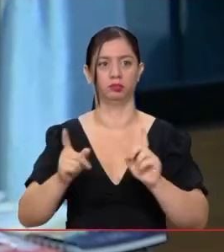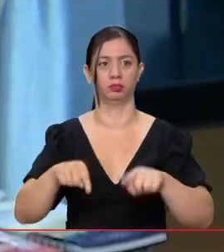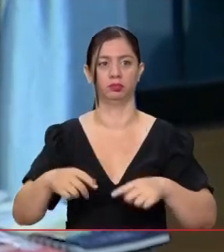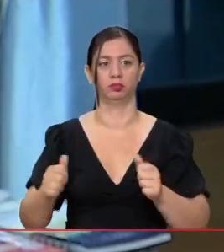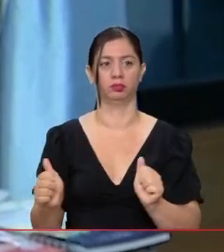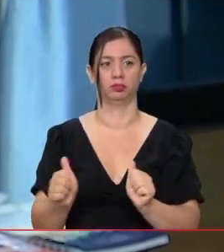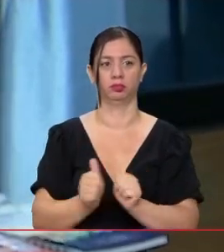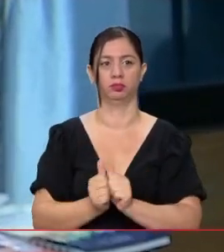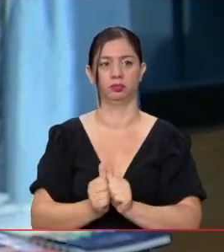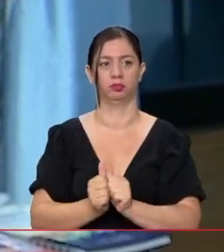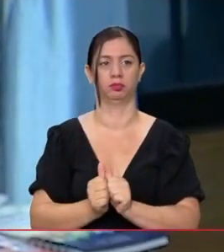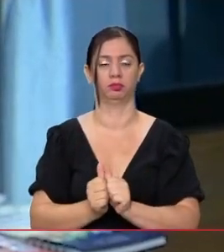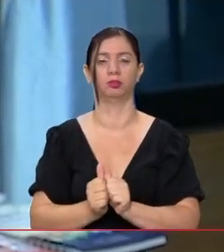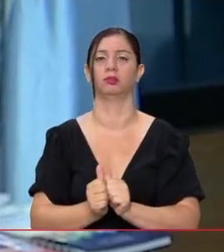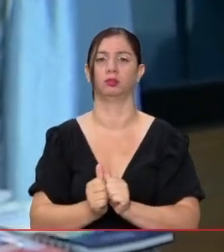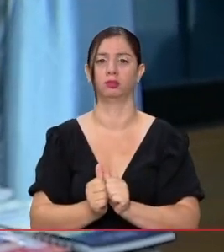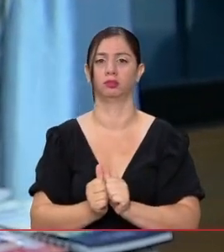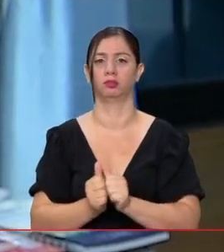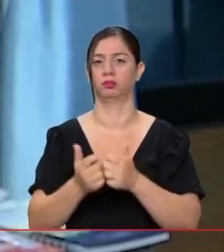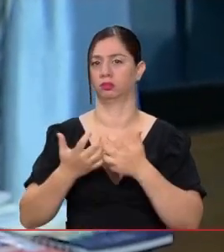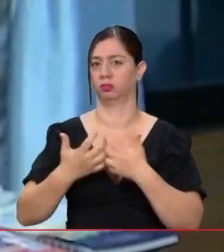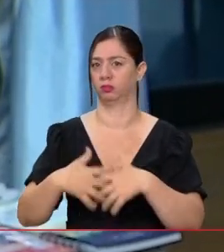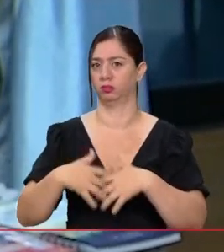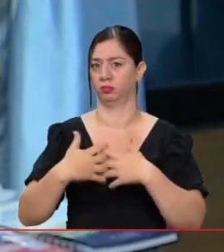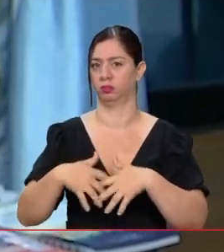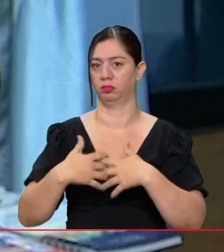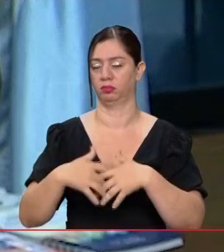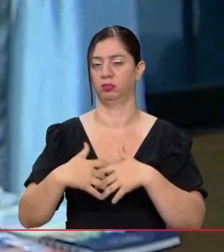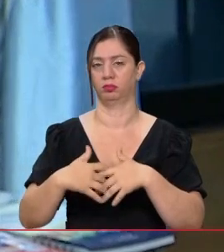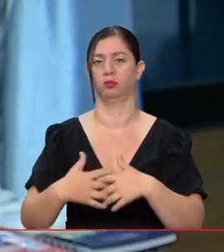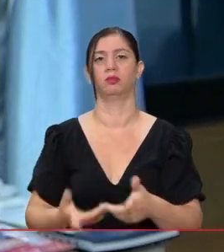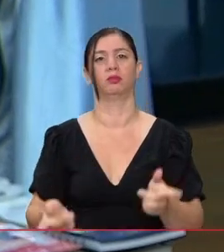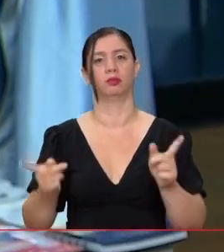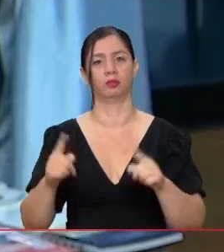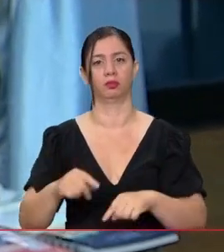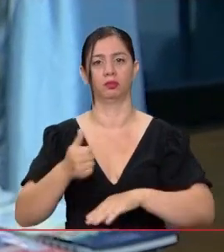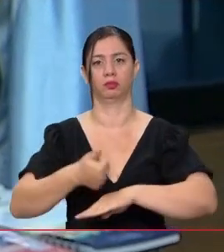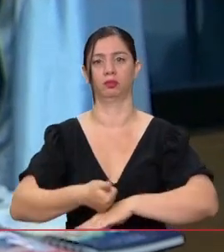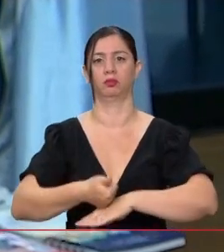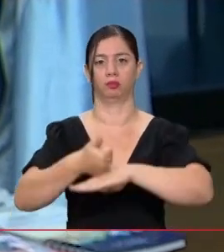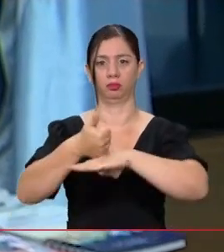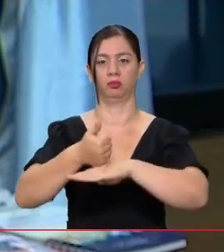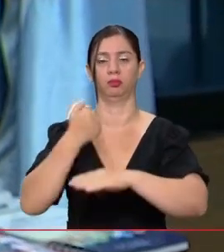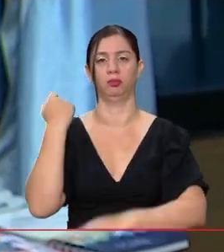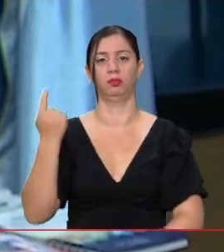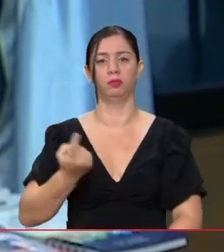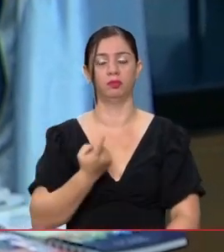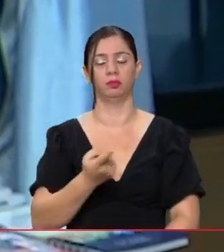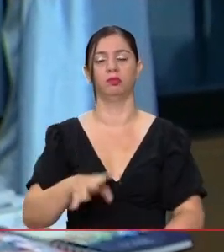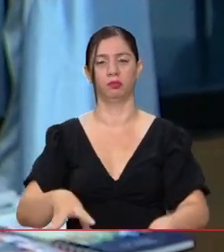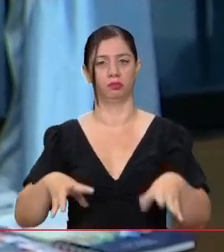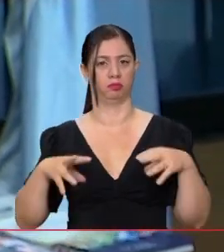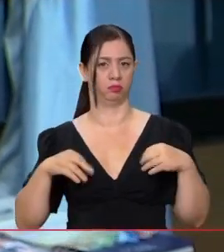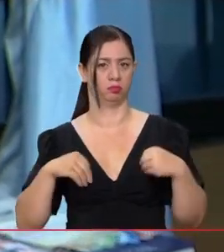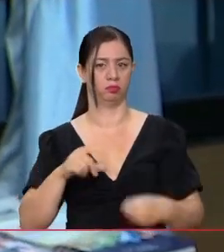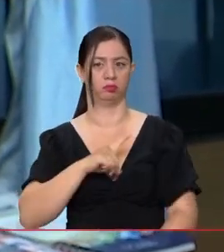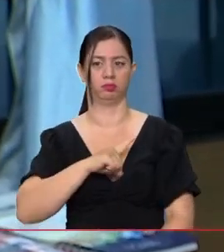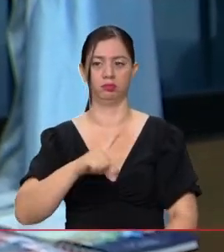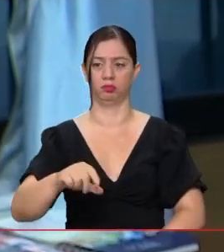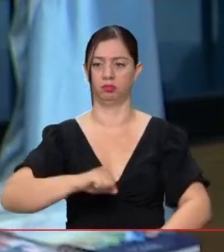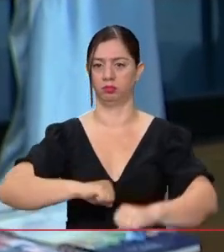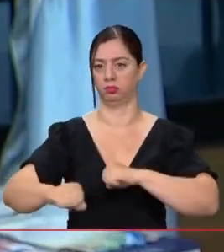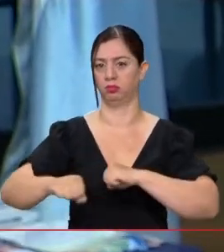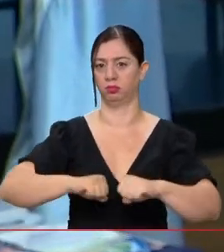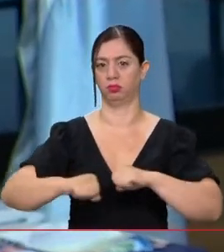digamos, en el tema del corporativo. Por supuesto, desde la Gerencia General asumimos este liderazgo en